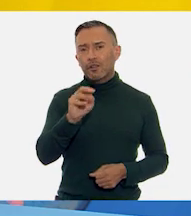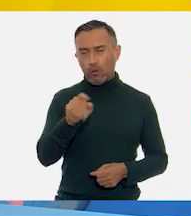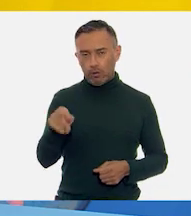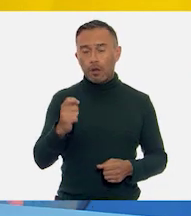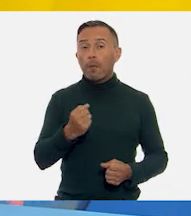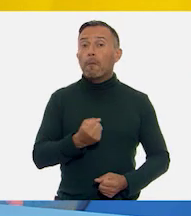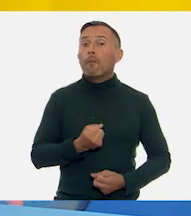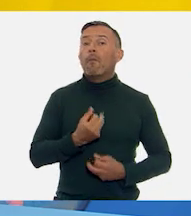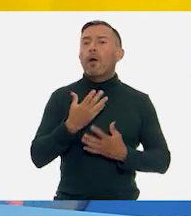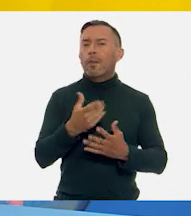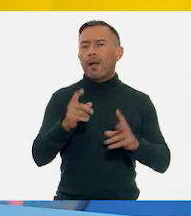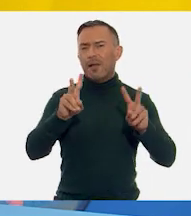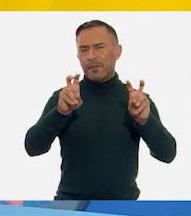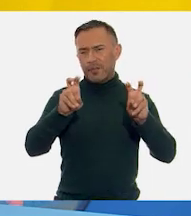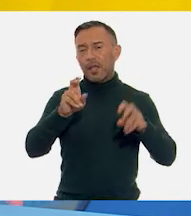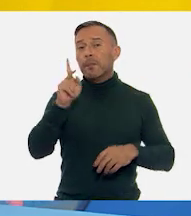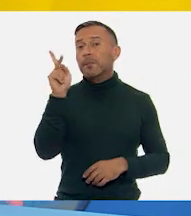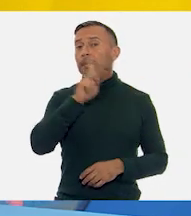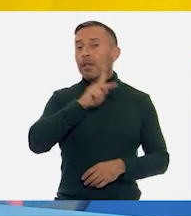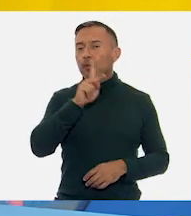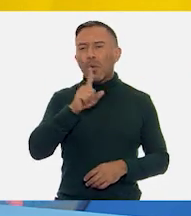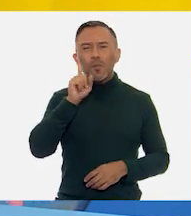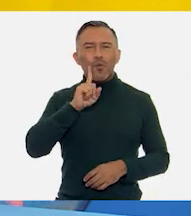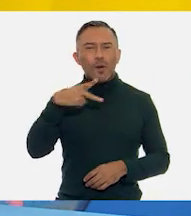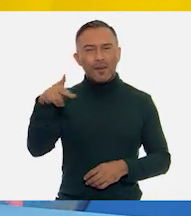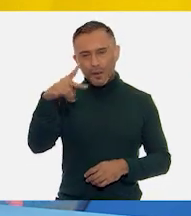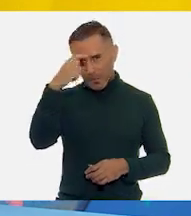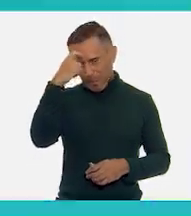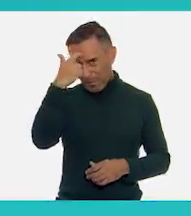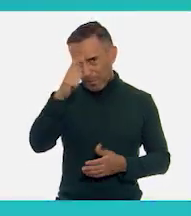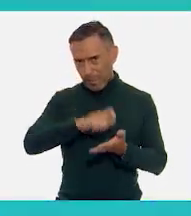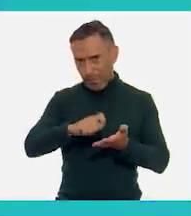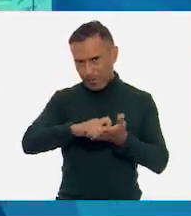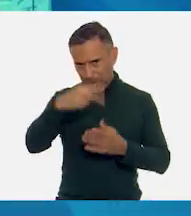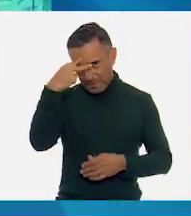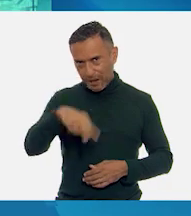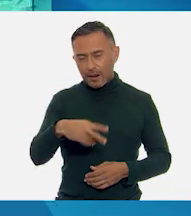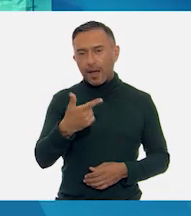poema Viento de la poeta mexicana Griselda Álvarez. Veamos cómo va.